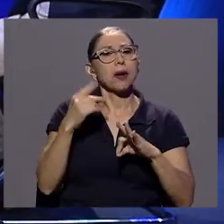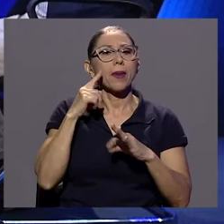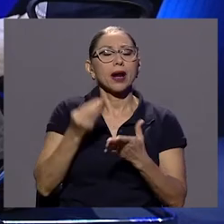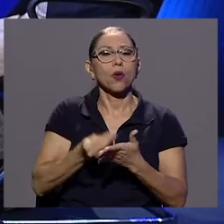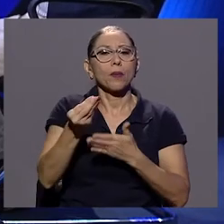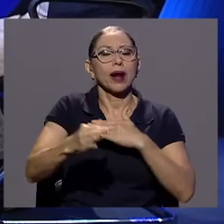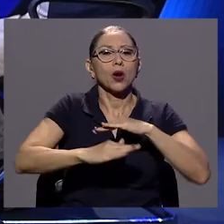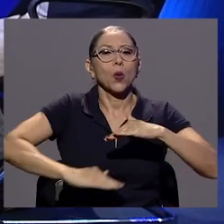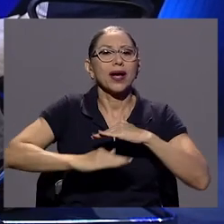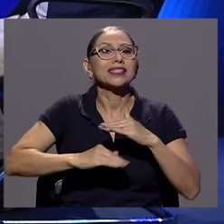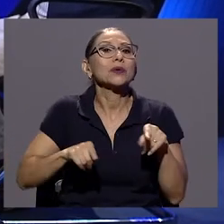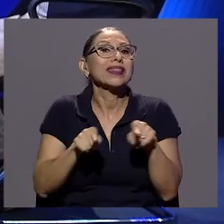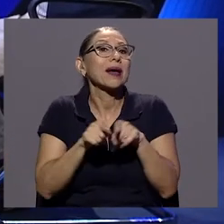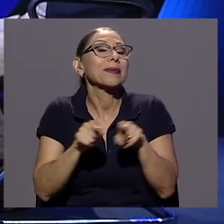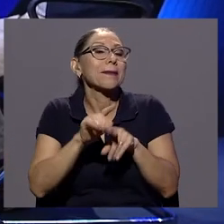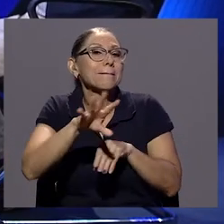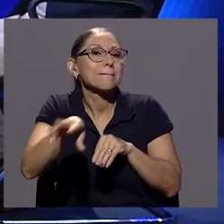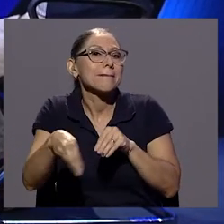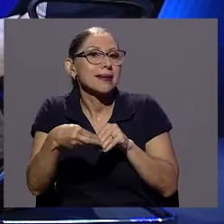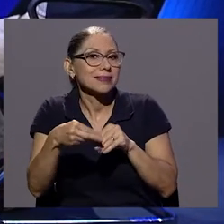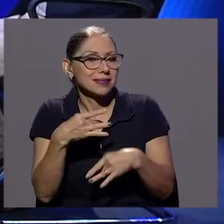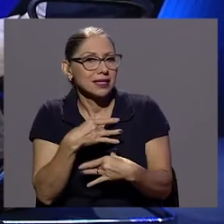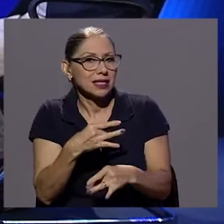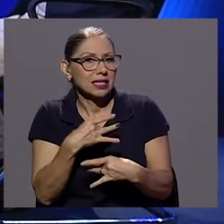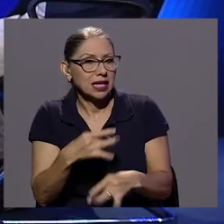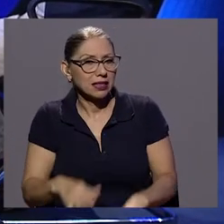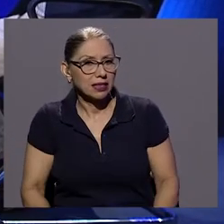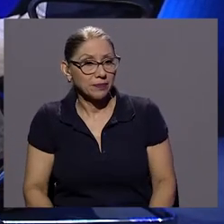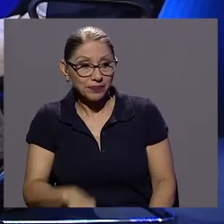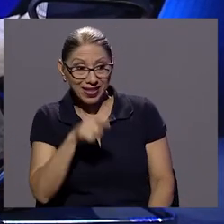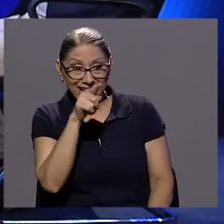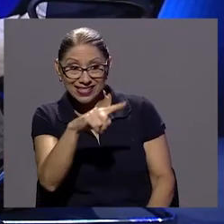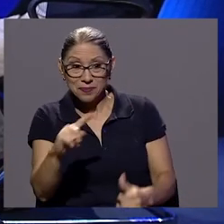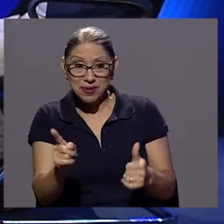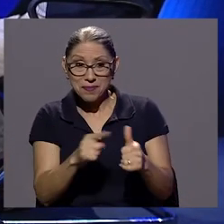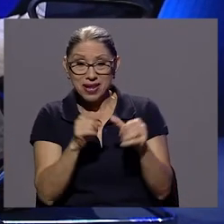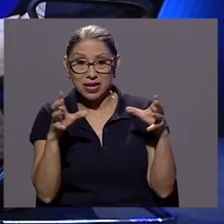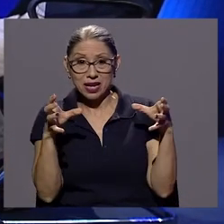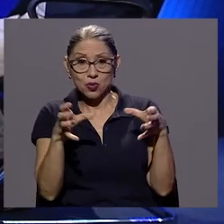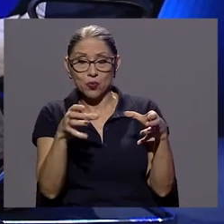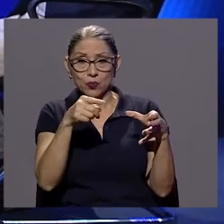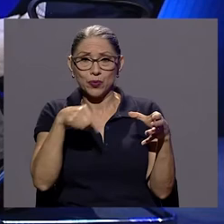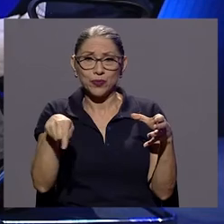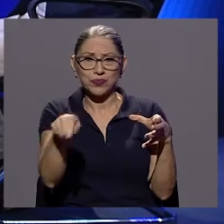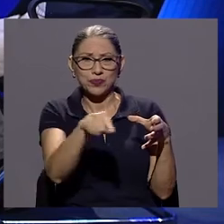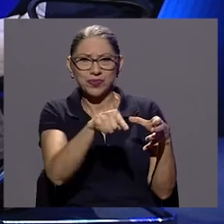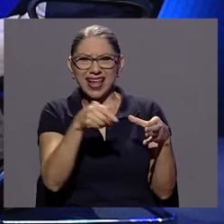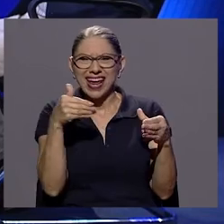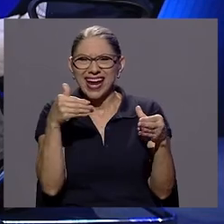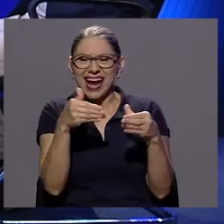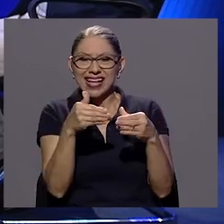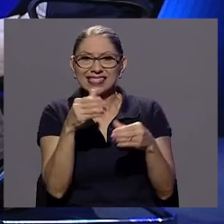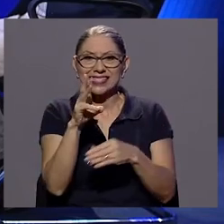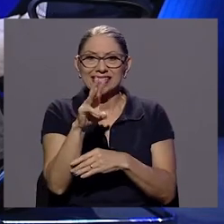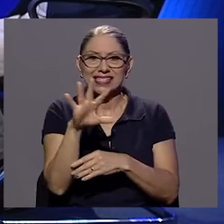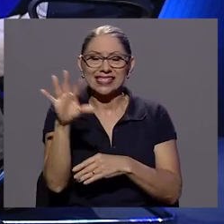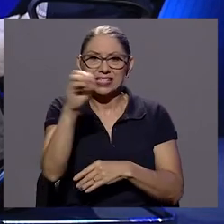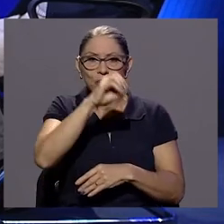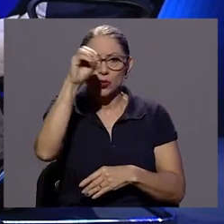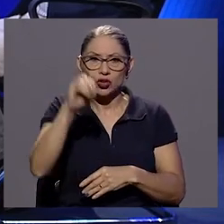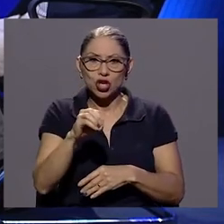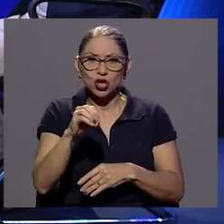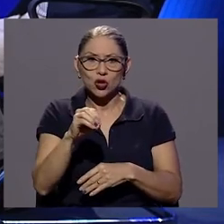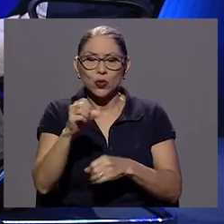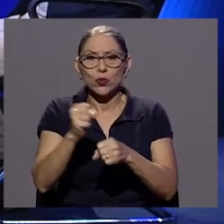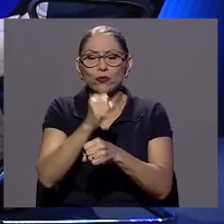ahorra. Y algo interesante, ese grupo, ese primer segmento, alrededor de casi el 65%